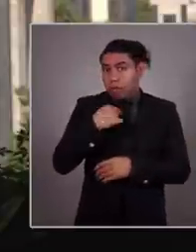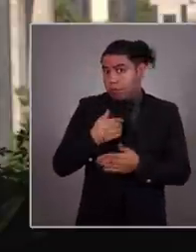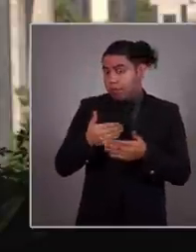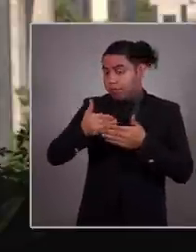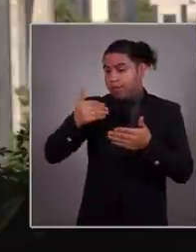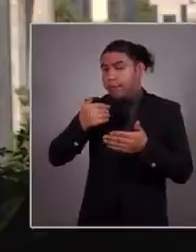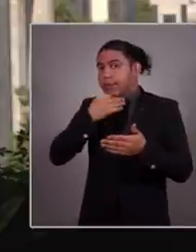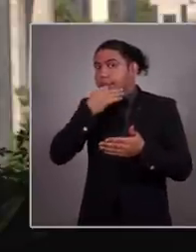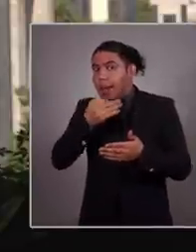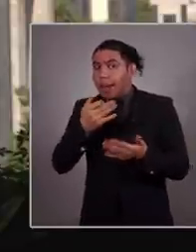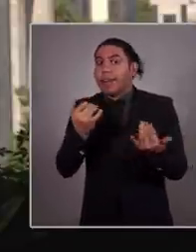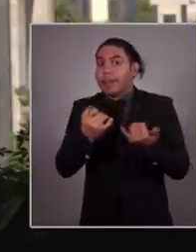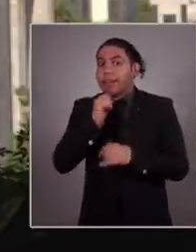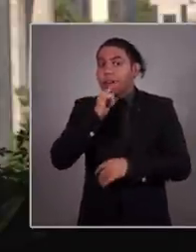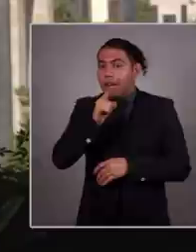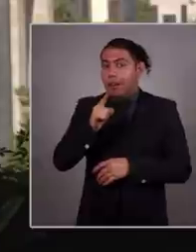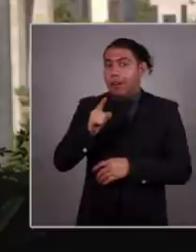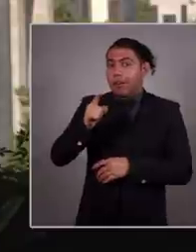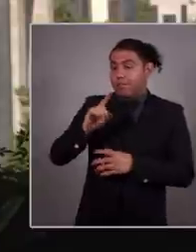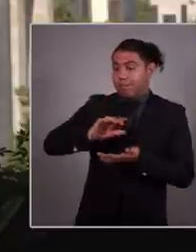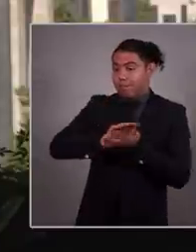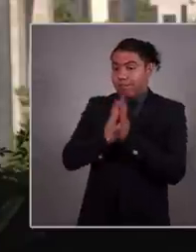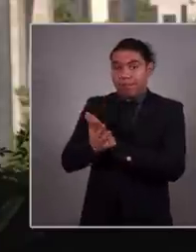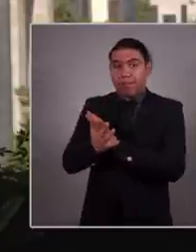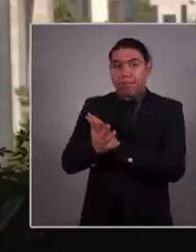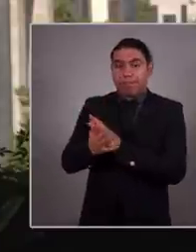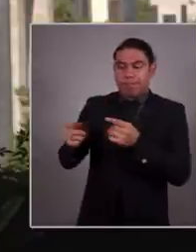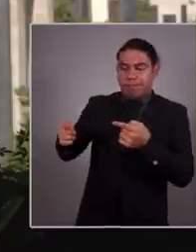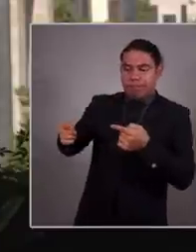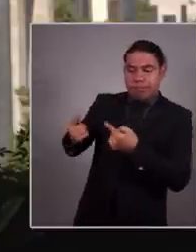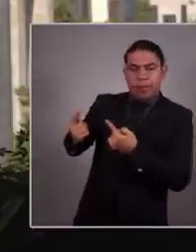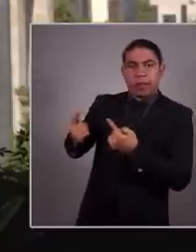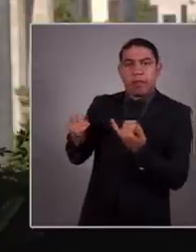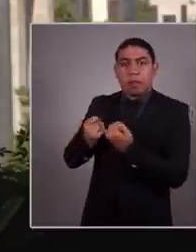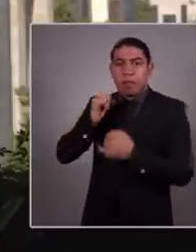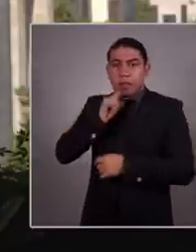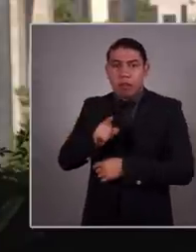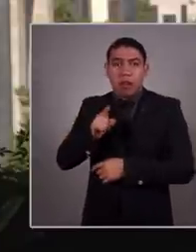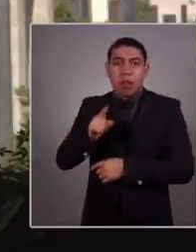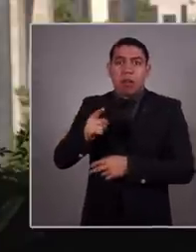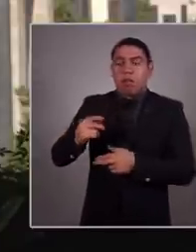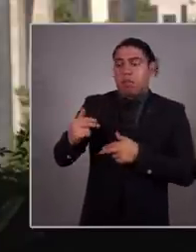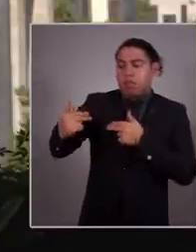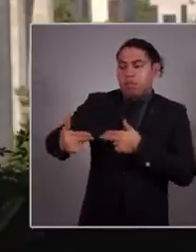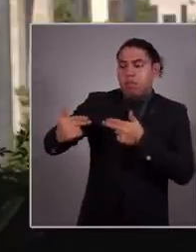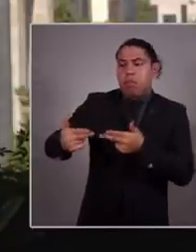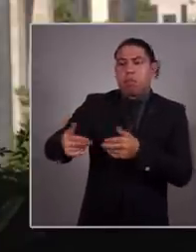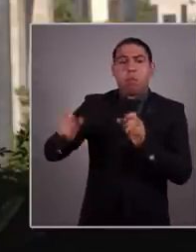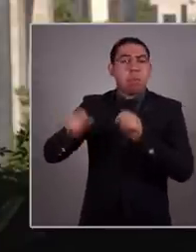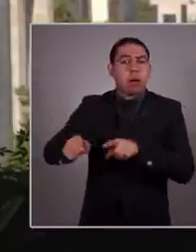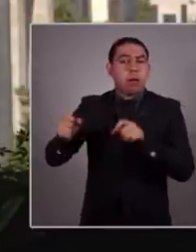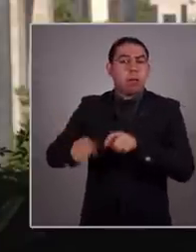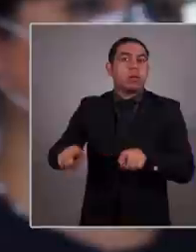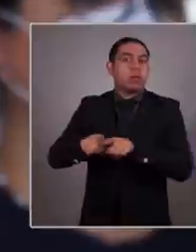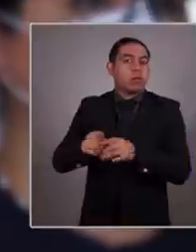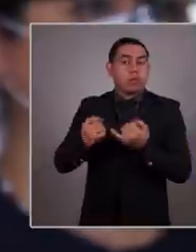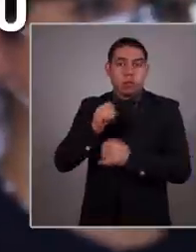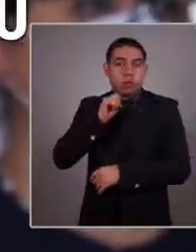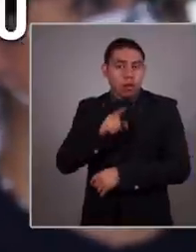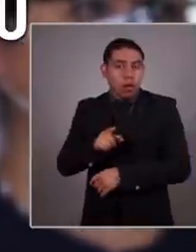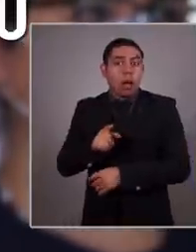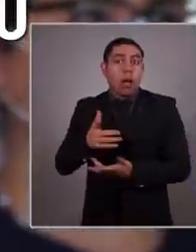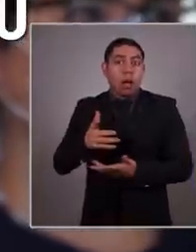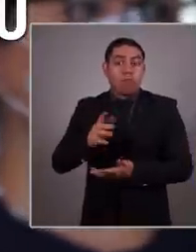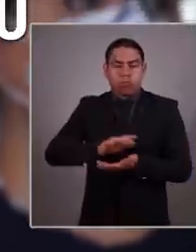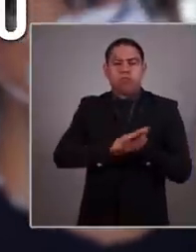anticipo, la evolución mexicana es incompatible con lo que representa la clase política tradicional y los partidos políticos de siempre. La